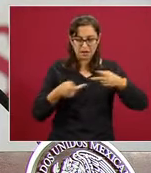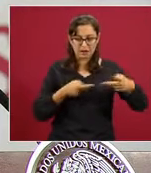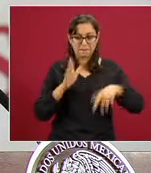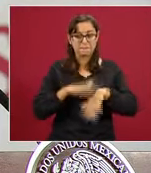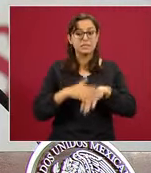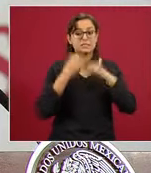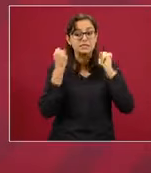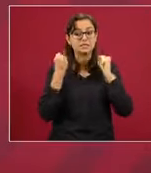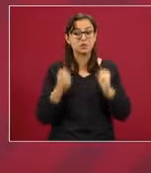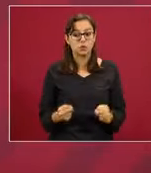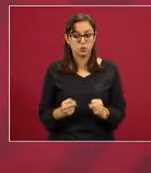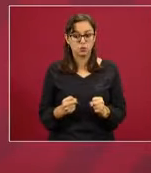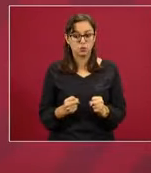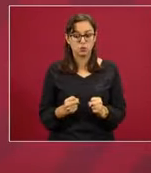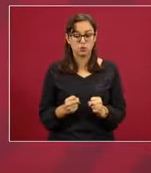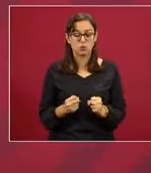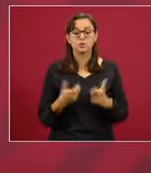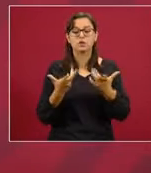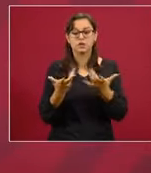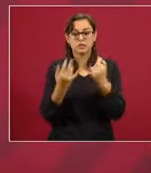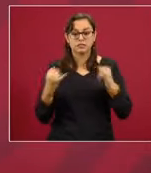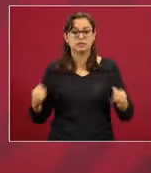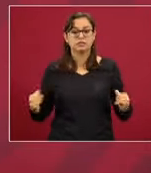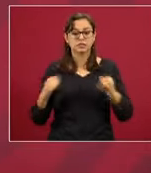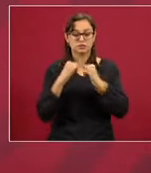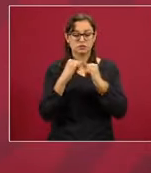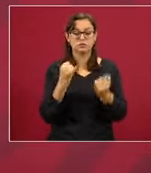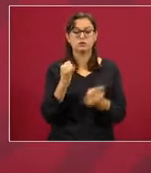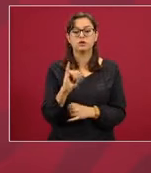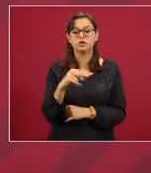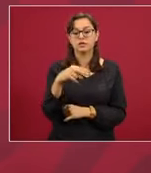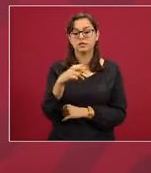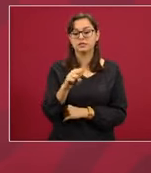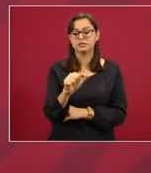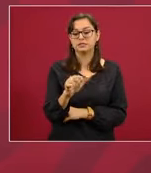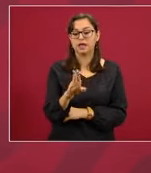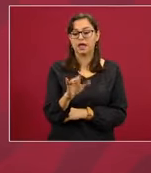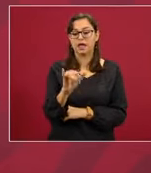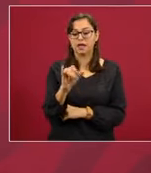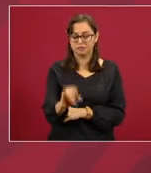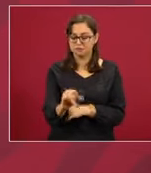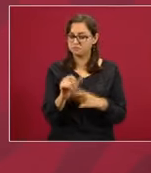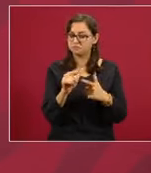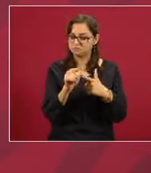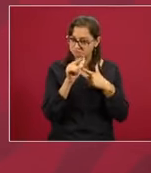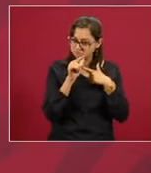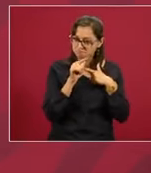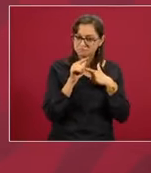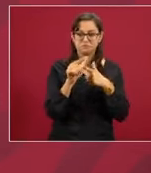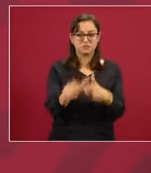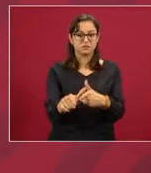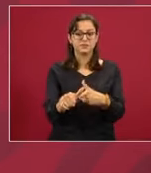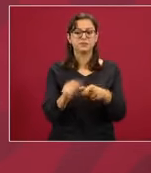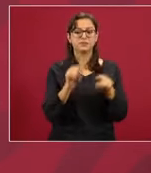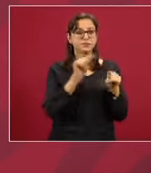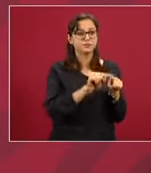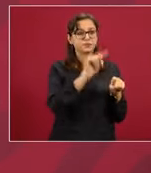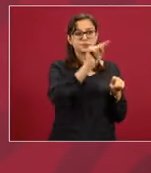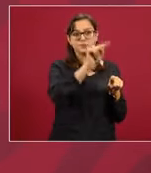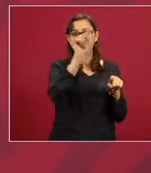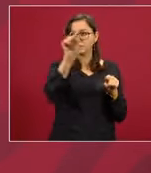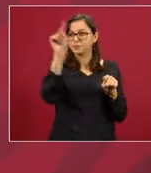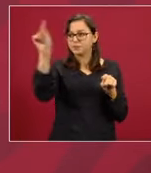funciones del Instituto de Salud para el Bienestar, que van a seguir teniendo en los territorios,